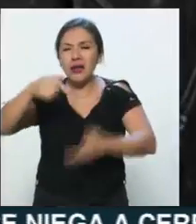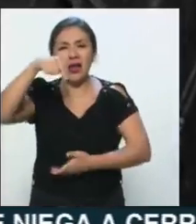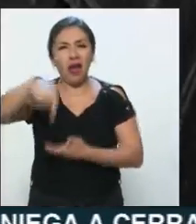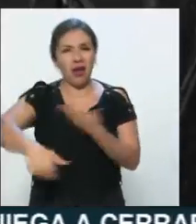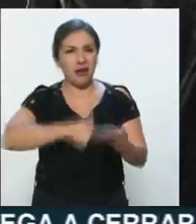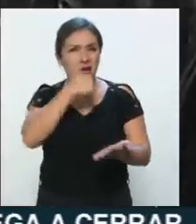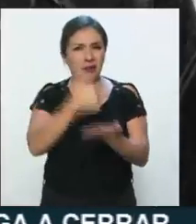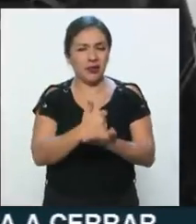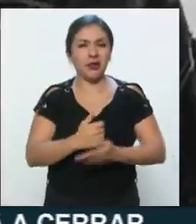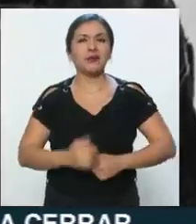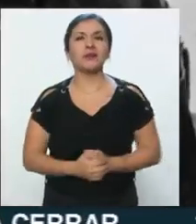la capital.